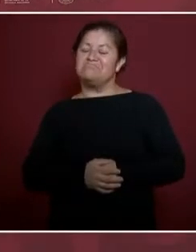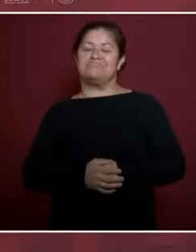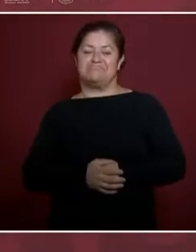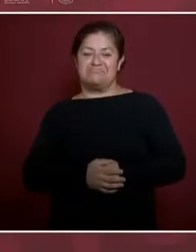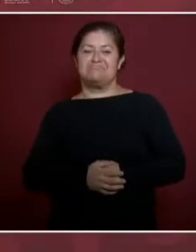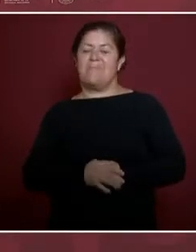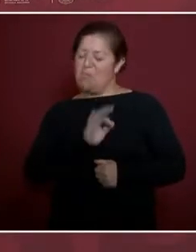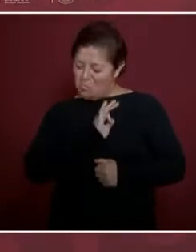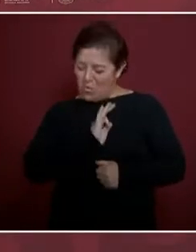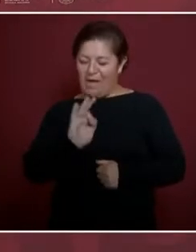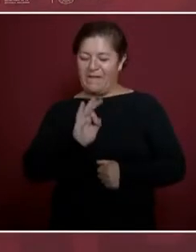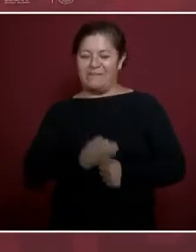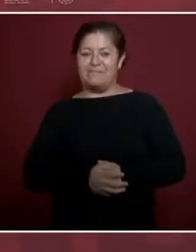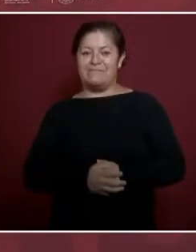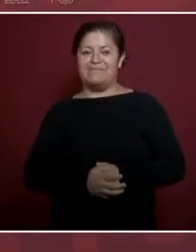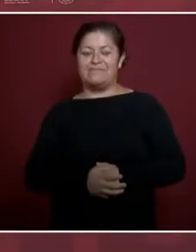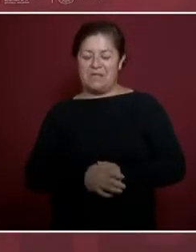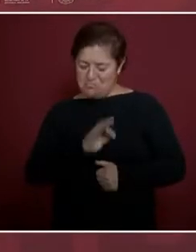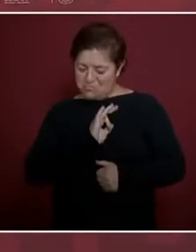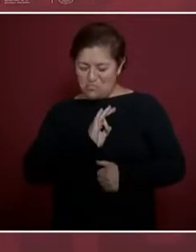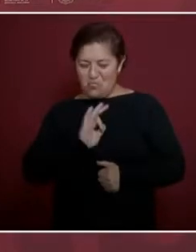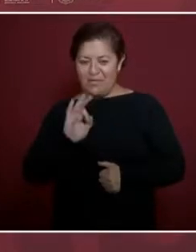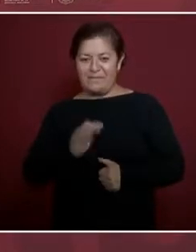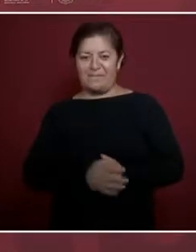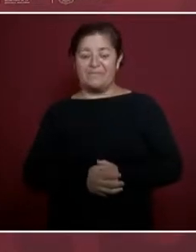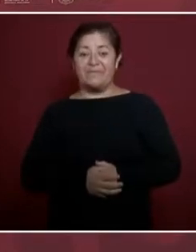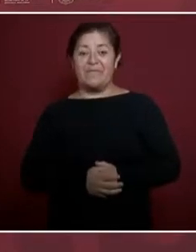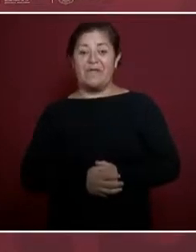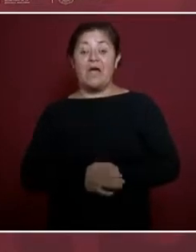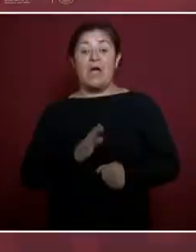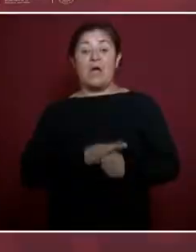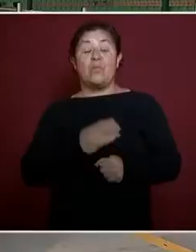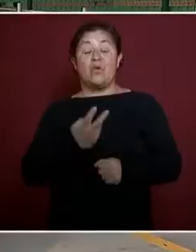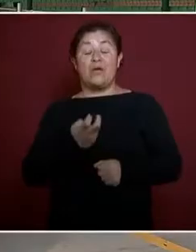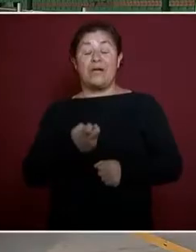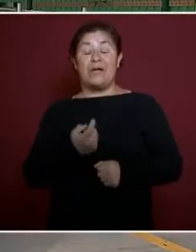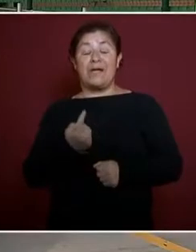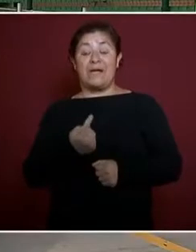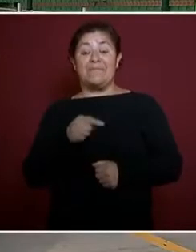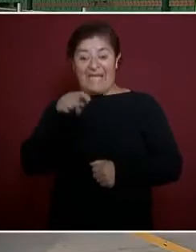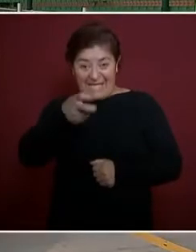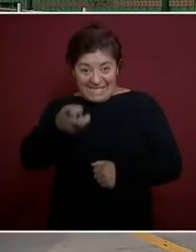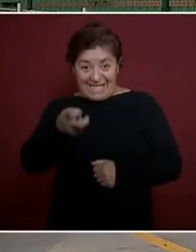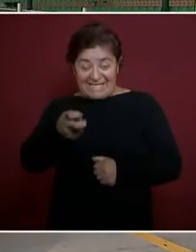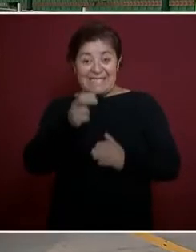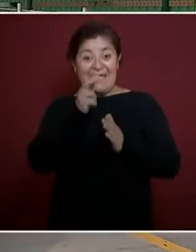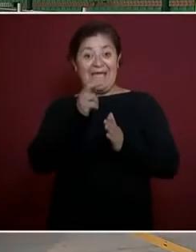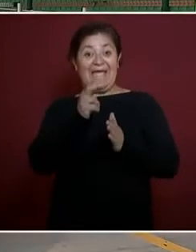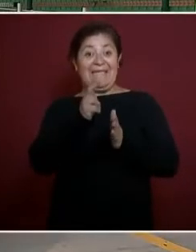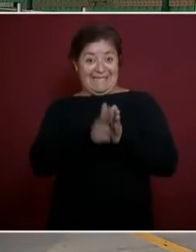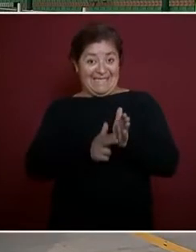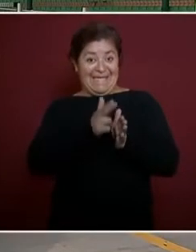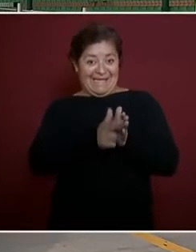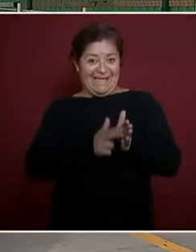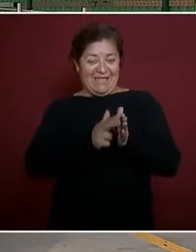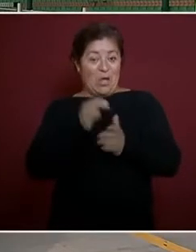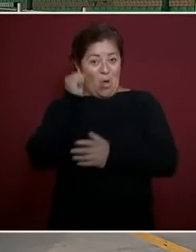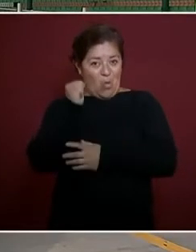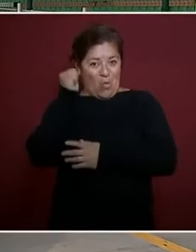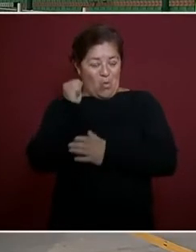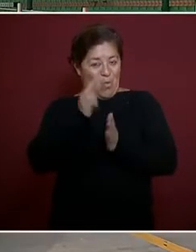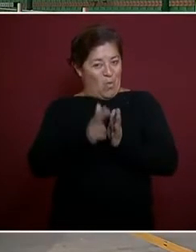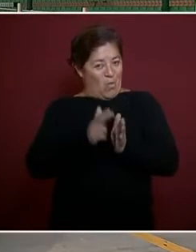porque va a quedar ese tren de pasajeros, de carga que